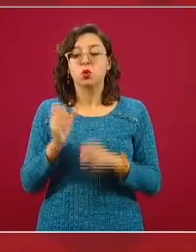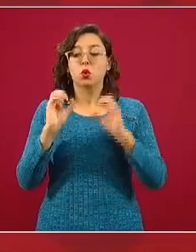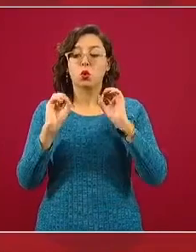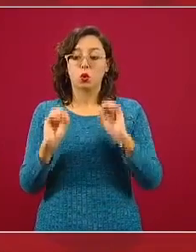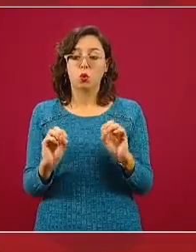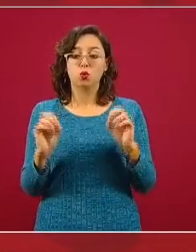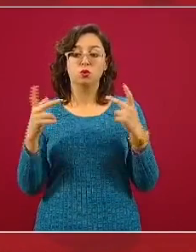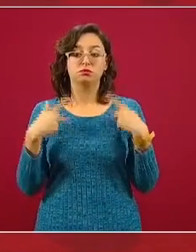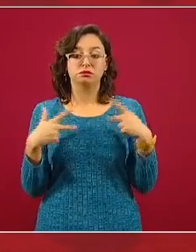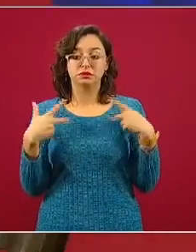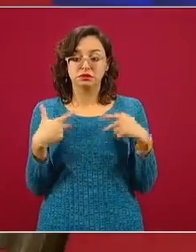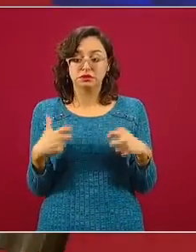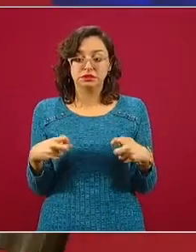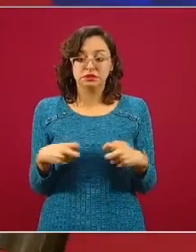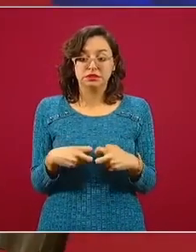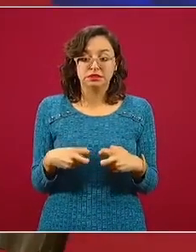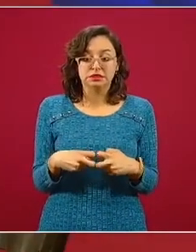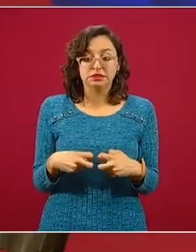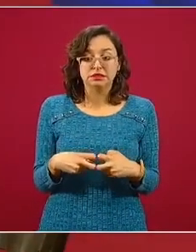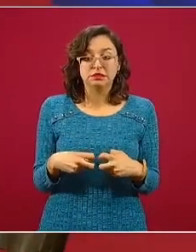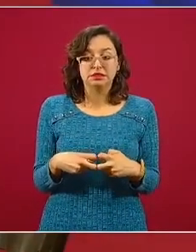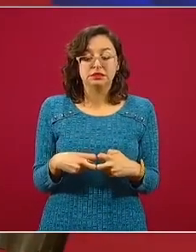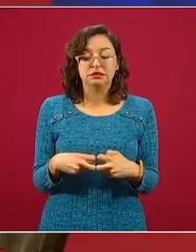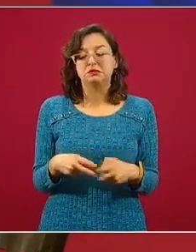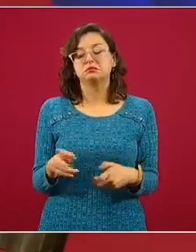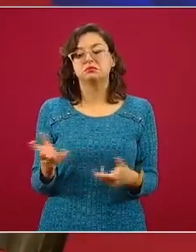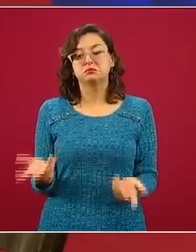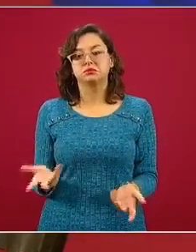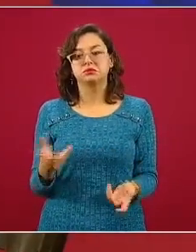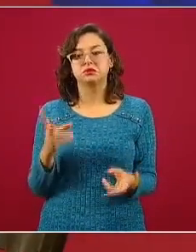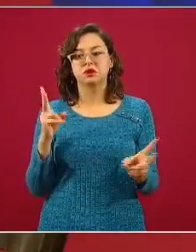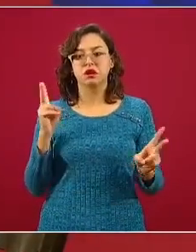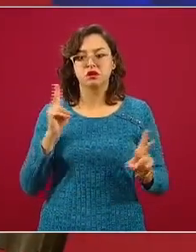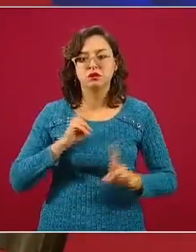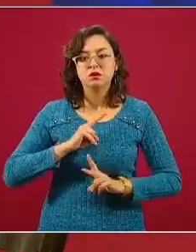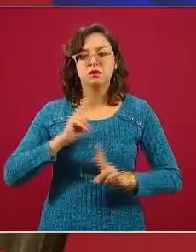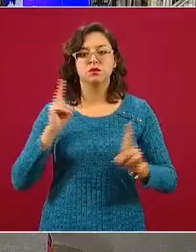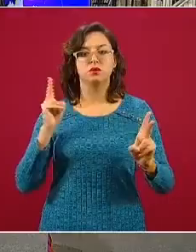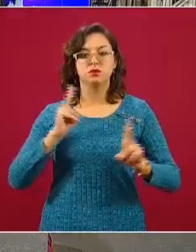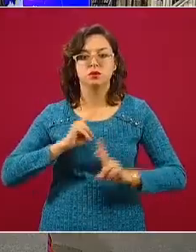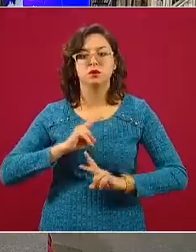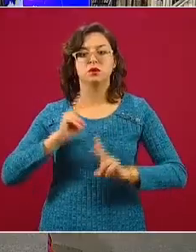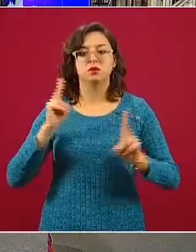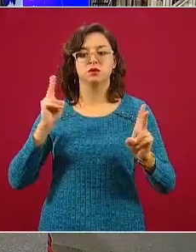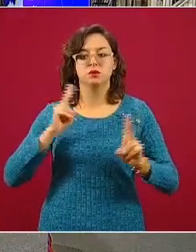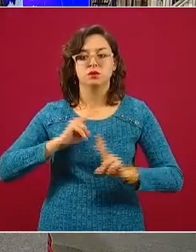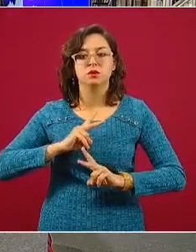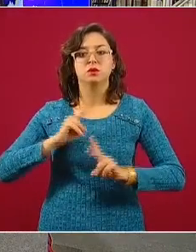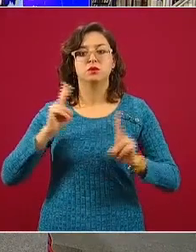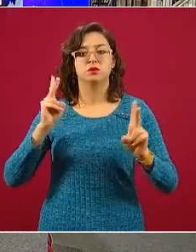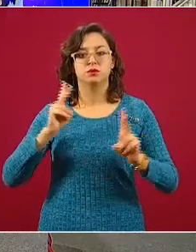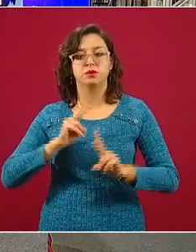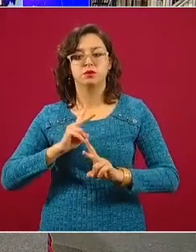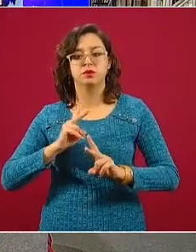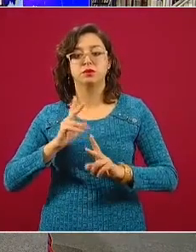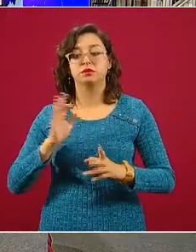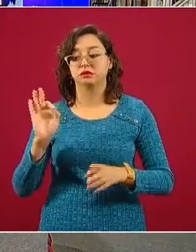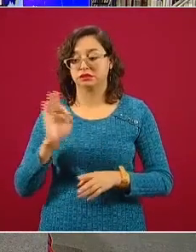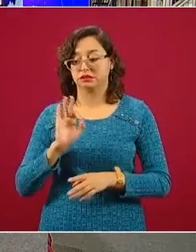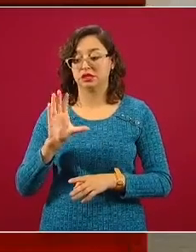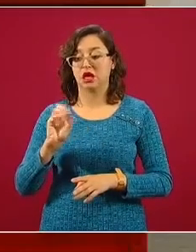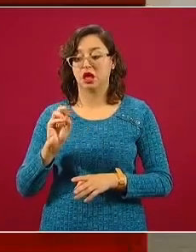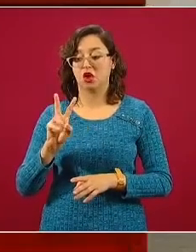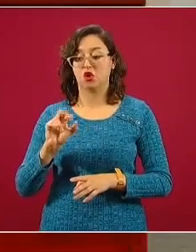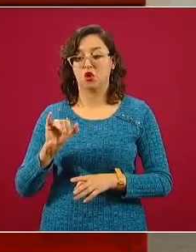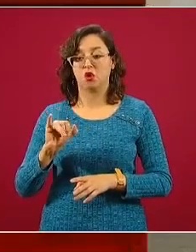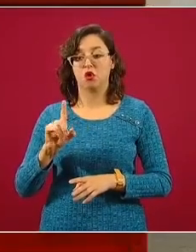trastorno de ansiedad podría no notar que su respiración acelerada, en el caso de que padezca COVID y la COVID esté